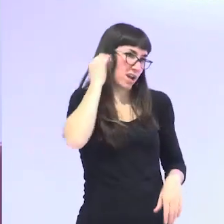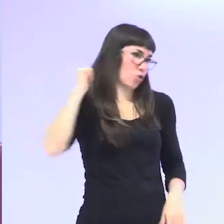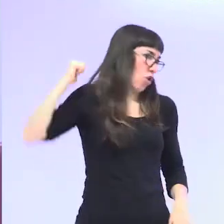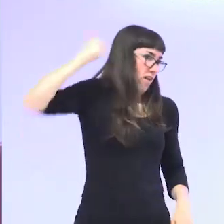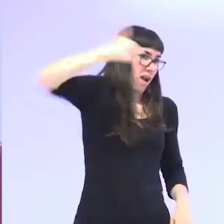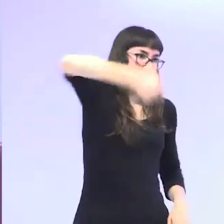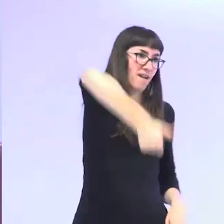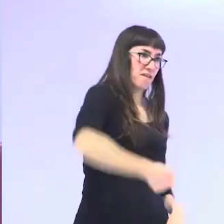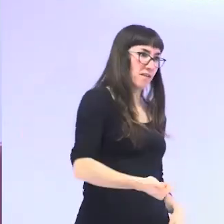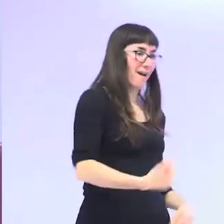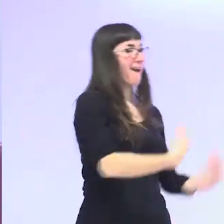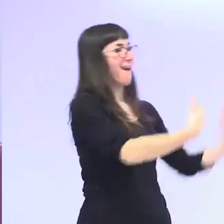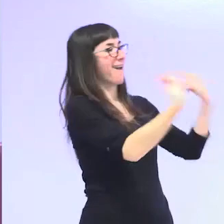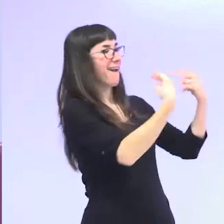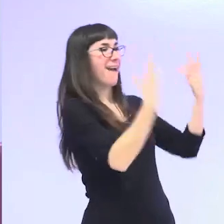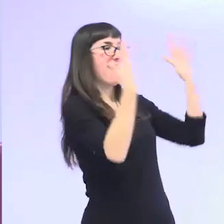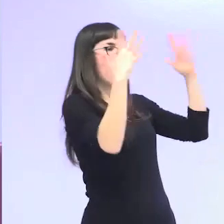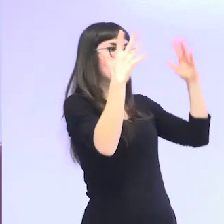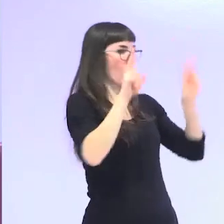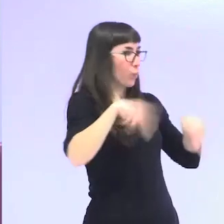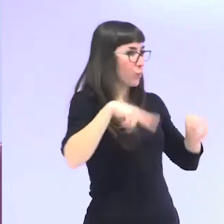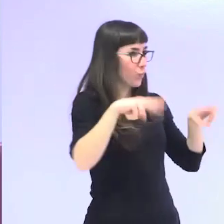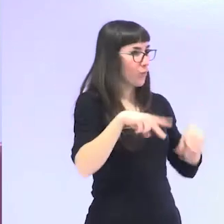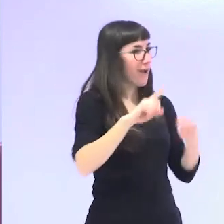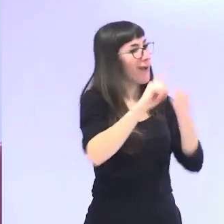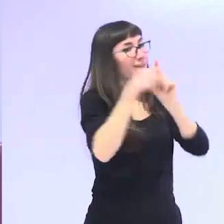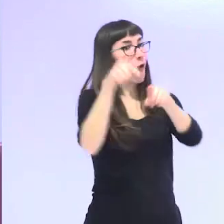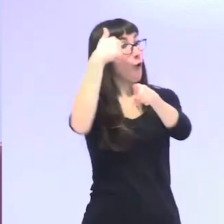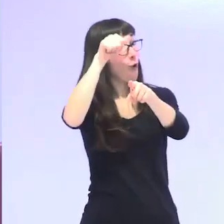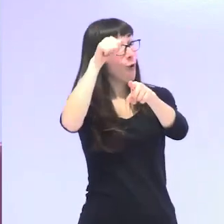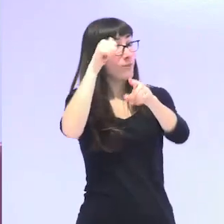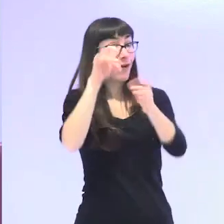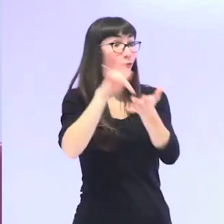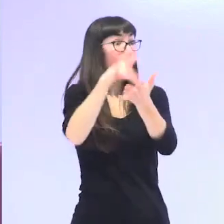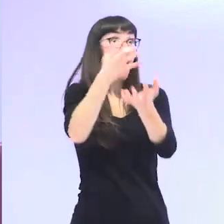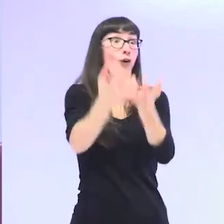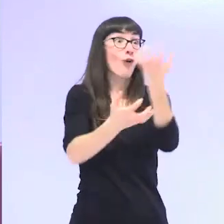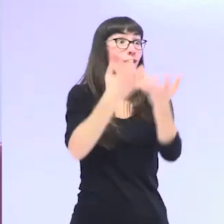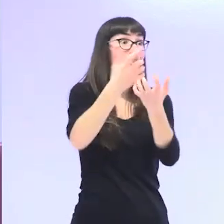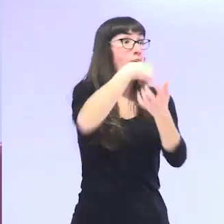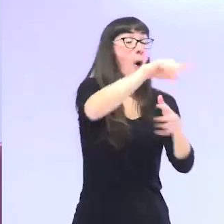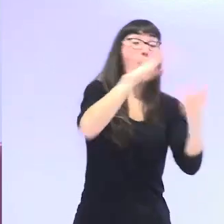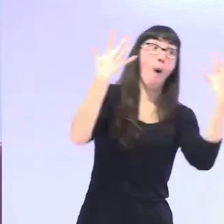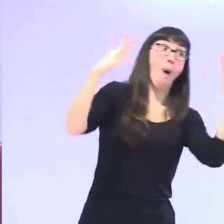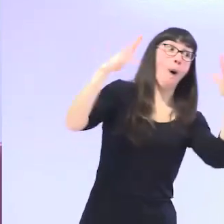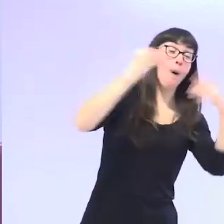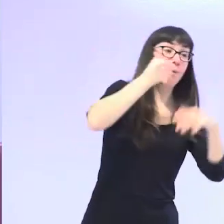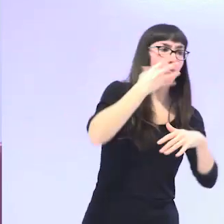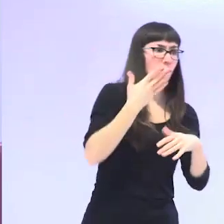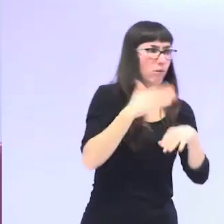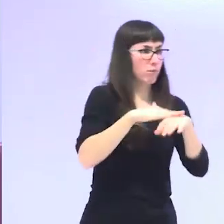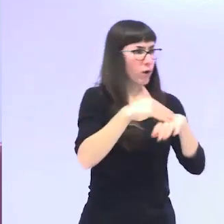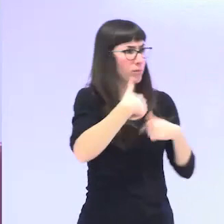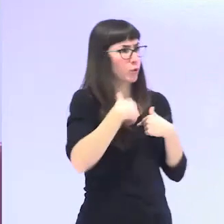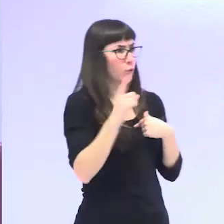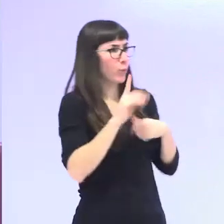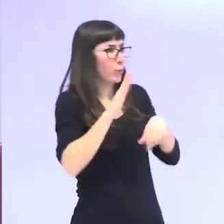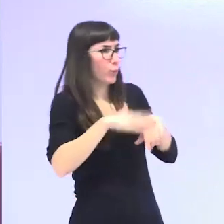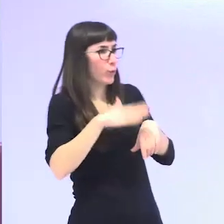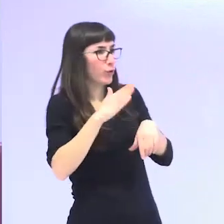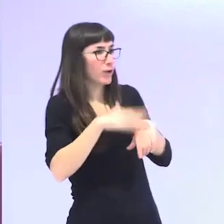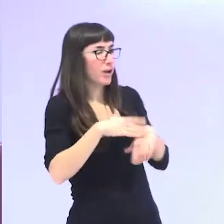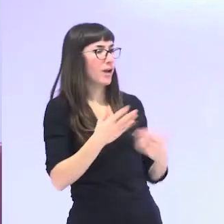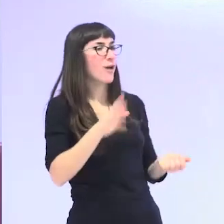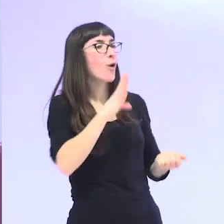es cuando le dan valor eso es lo que significa vivir en una sociedad patriarcal y androcéntrica que lo que hacemos las mujeres no tiene valor porque lo hacemos las